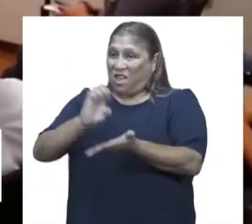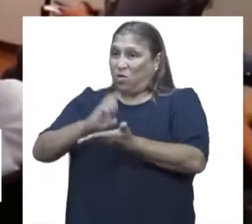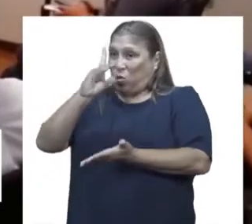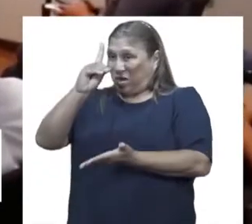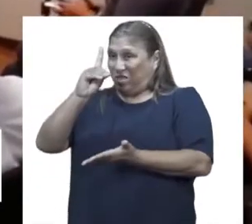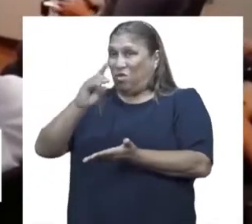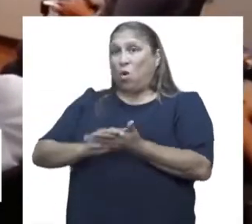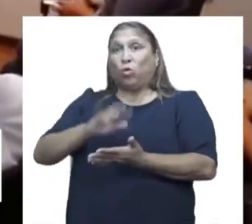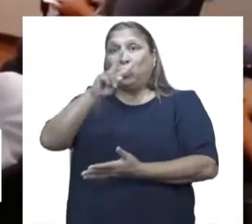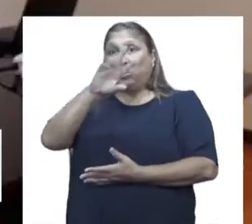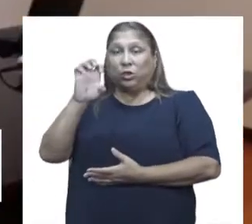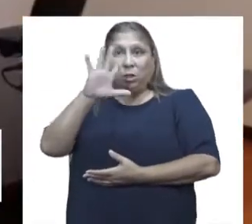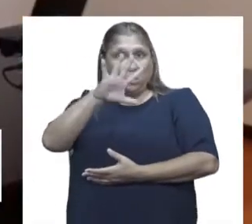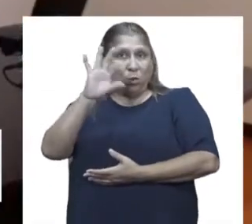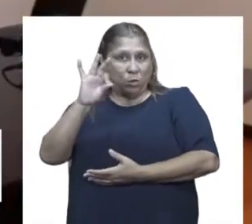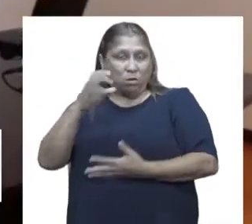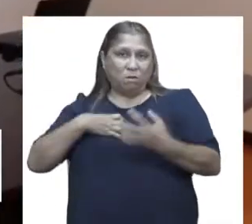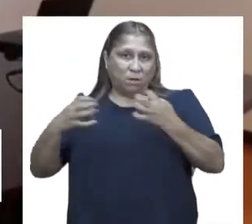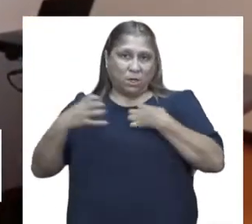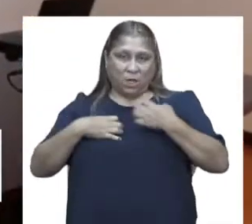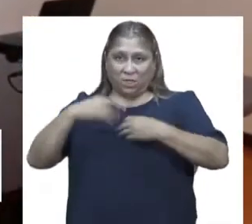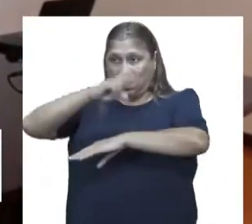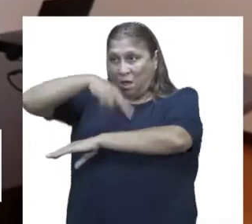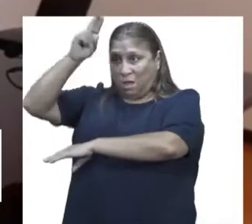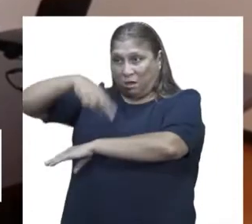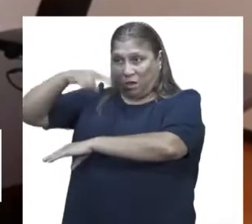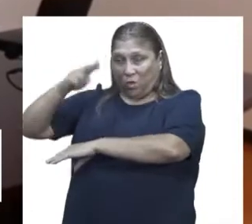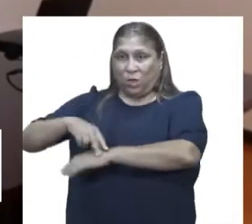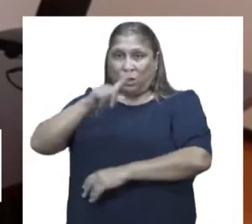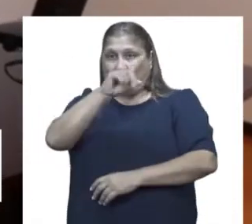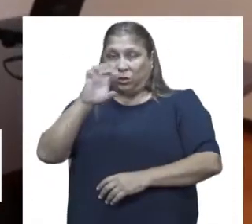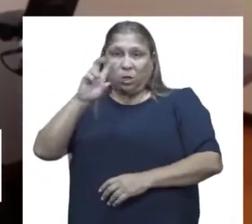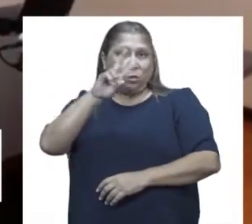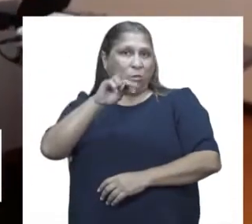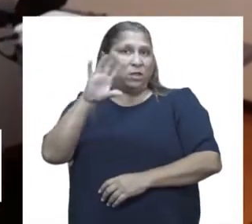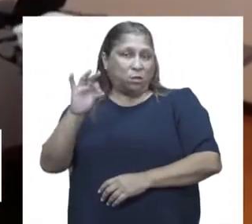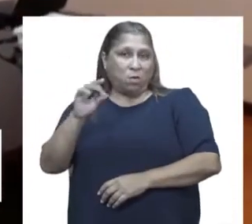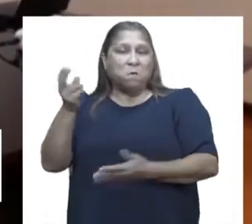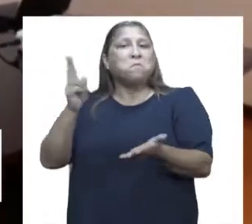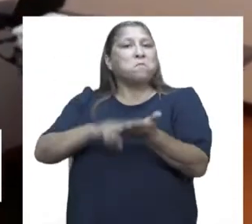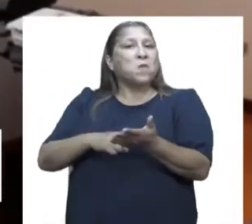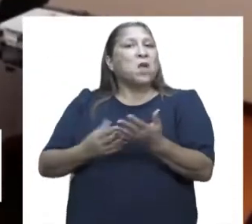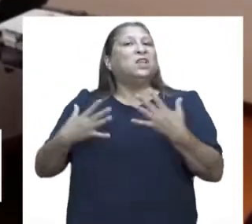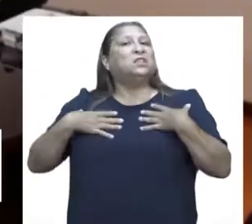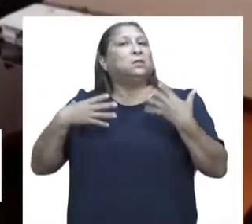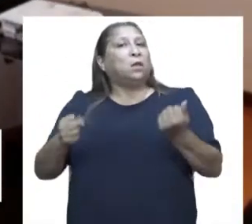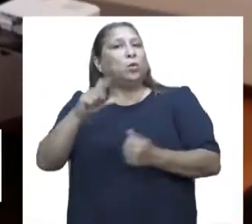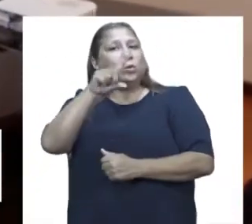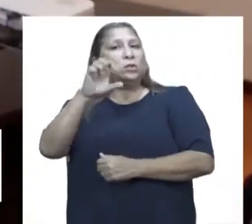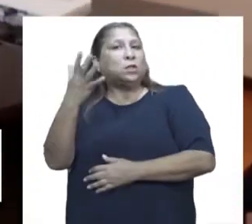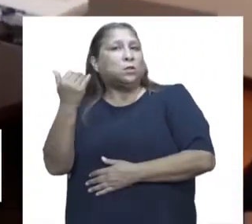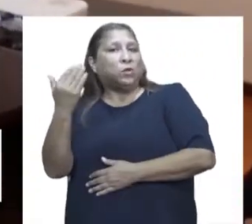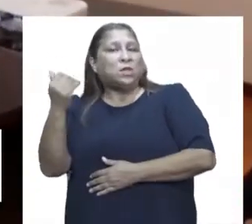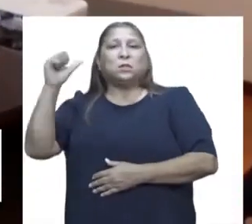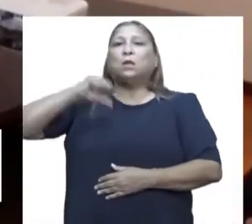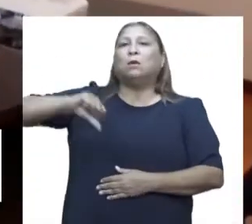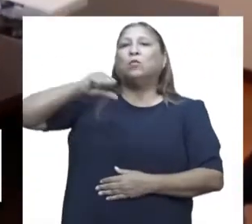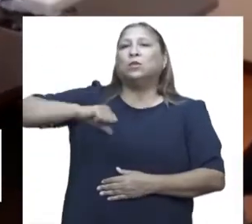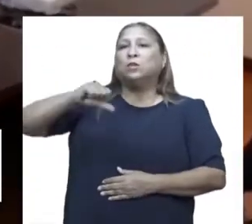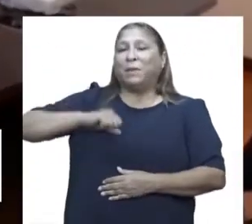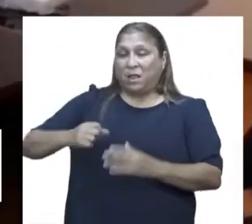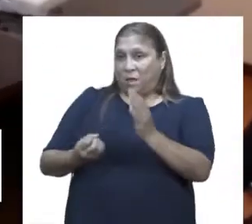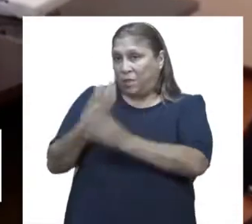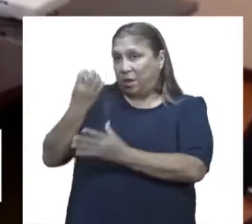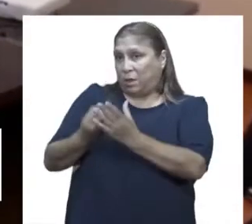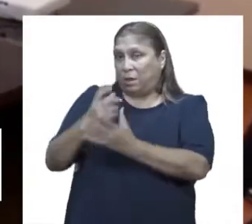259 quejas, el Gobierno Regional, con 129, Esalud, con 115 quejas, y la Municipalidad Provincial de